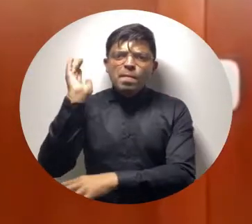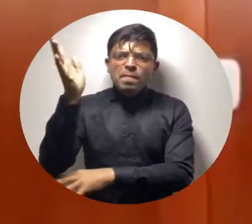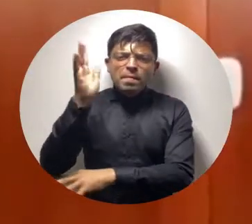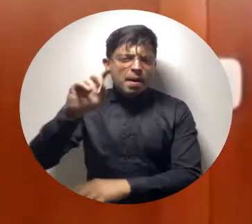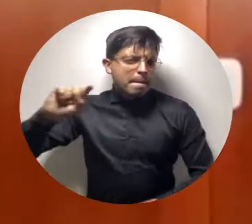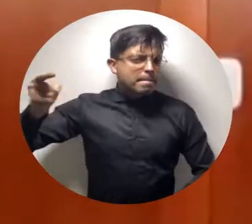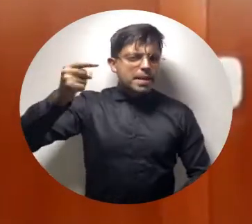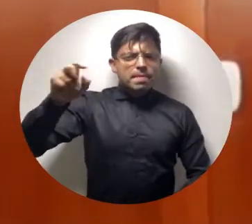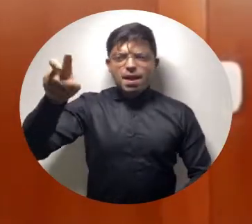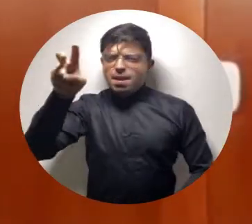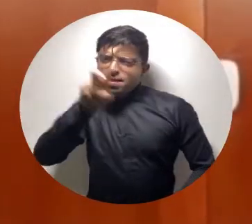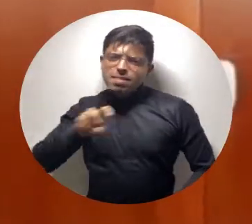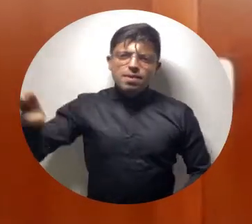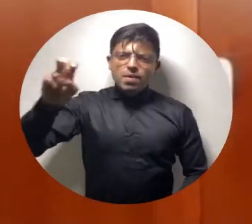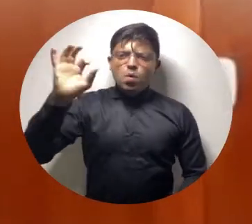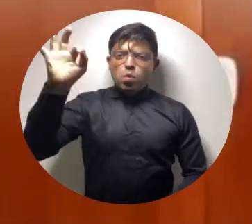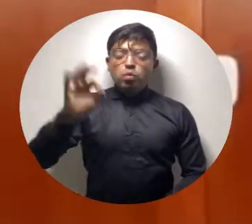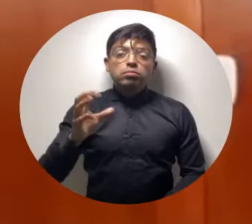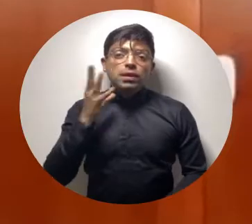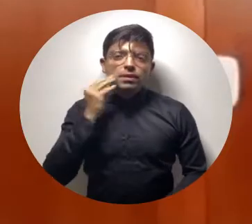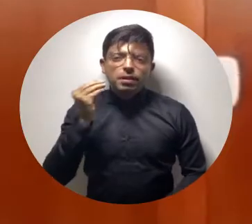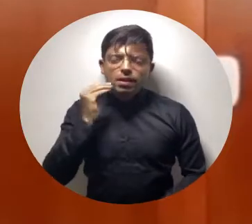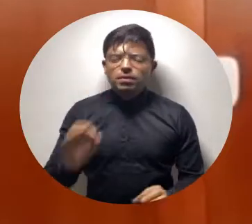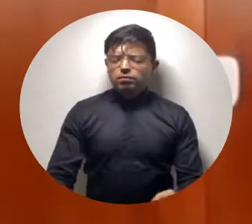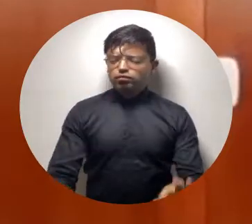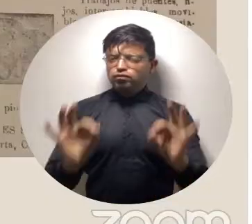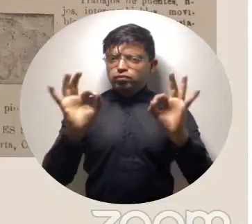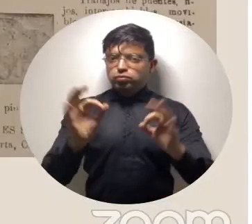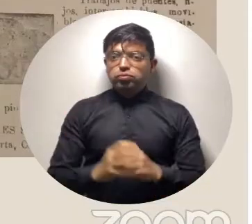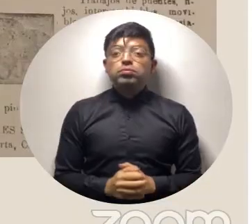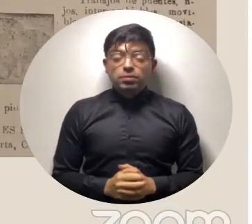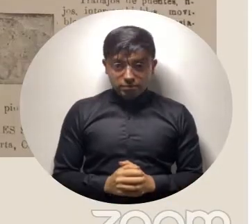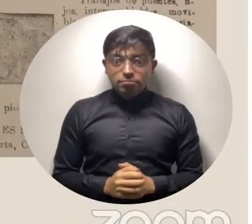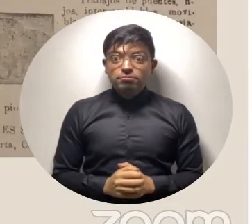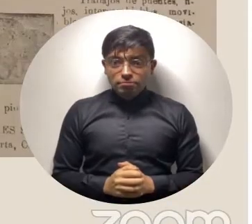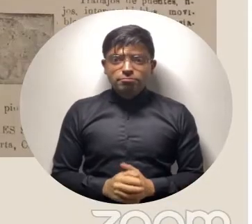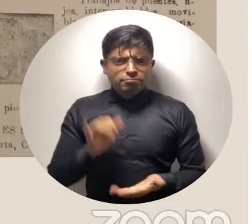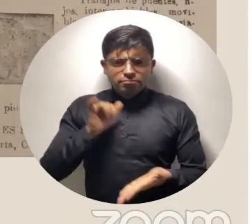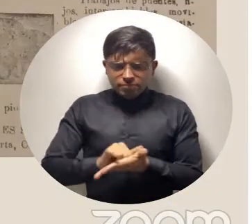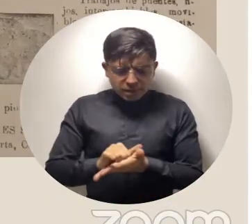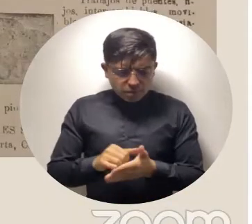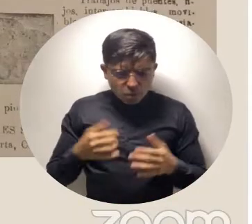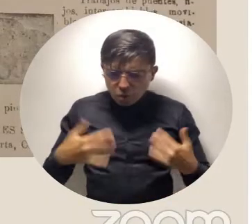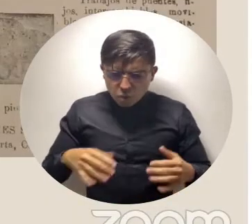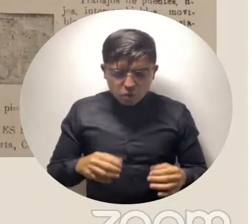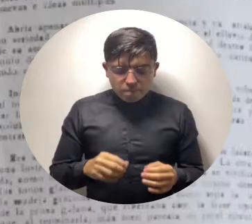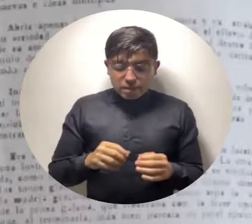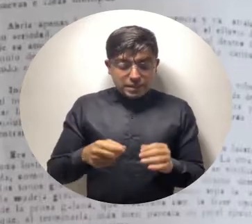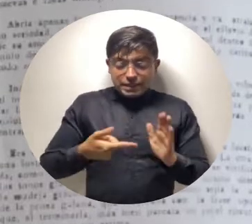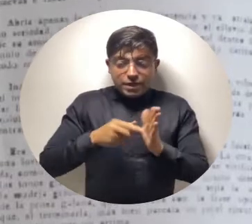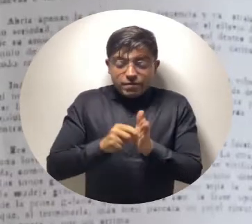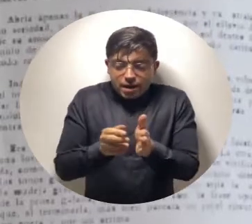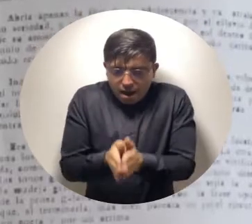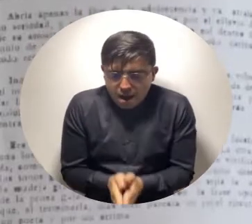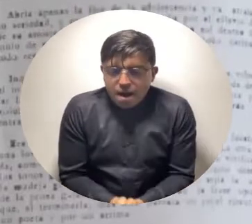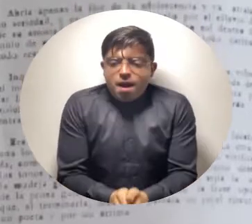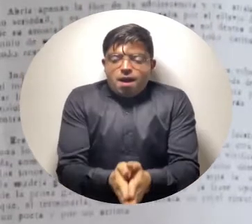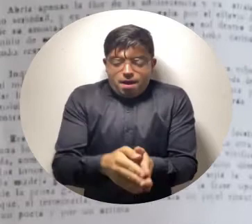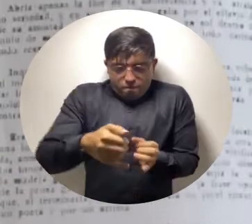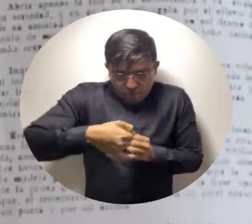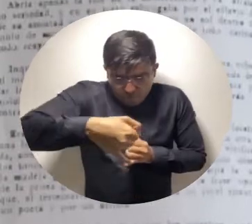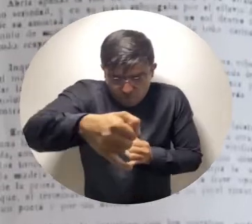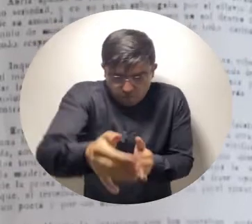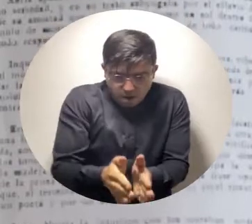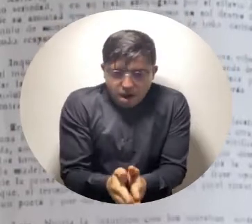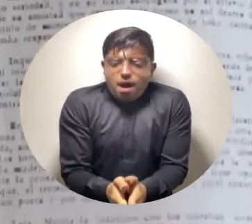una experiencia maravillosa, fue lo que se dice correr de alguna manera la frontera del conocimiento sobre el